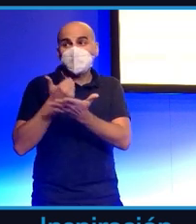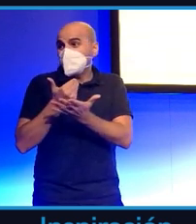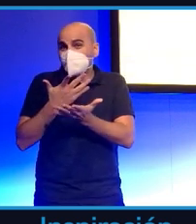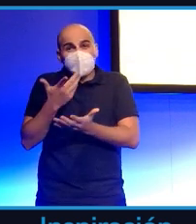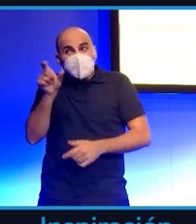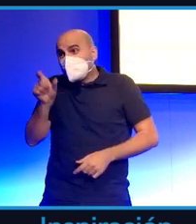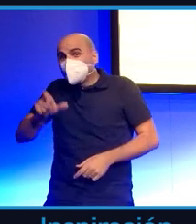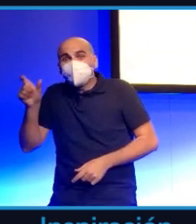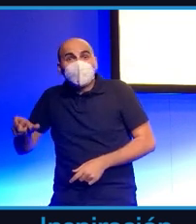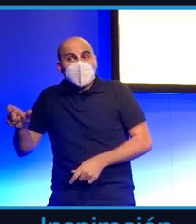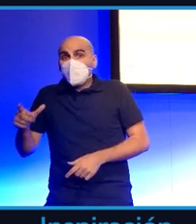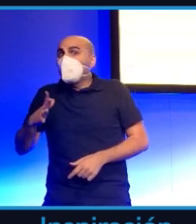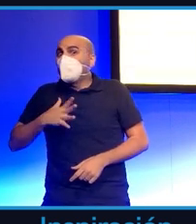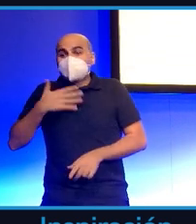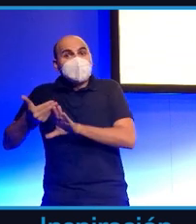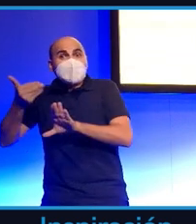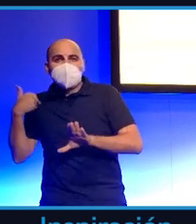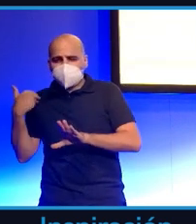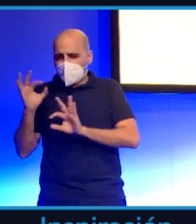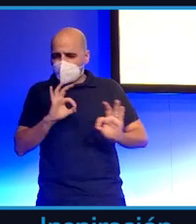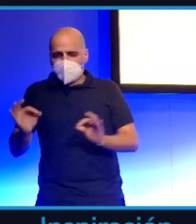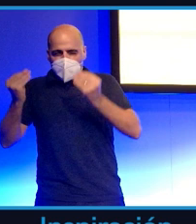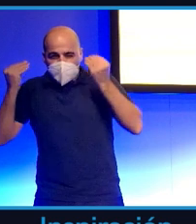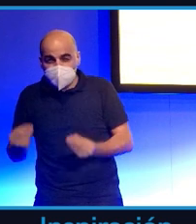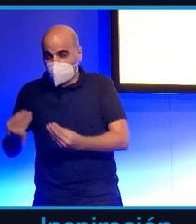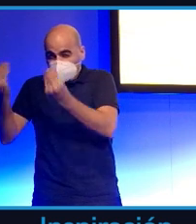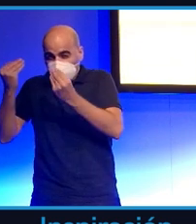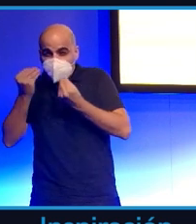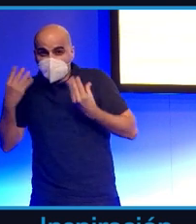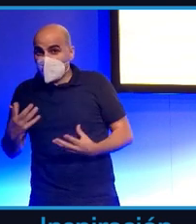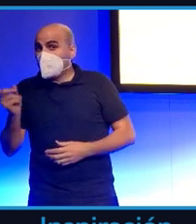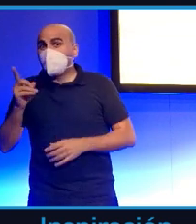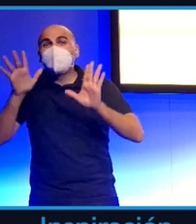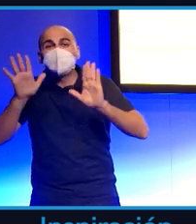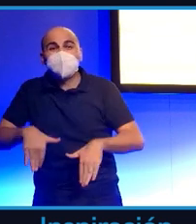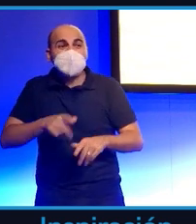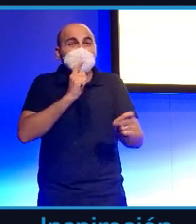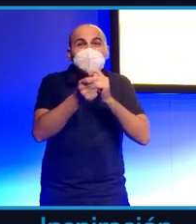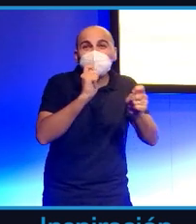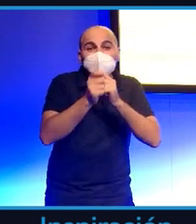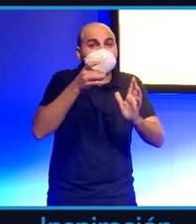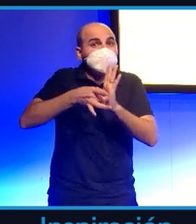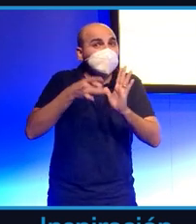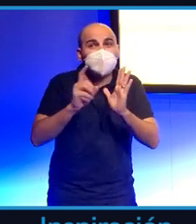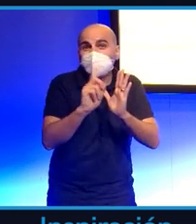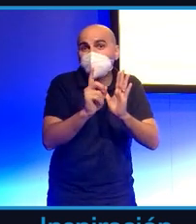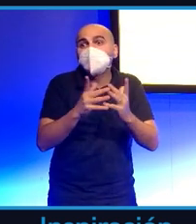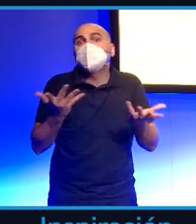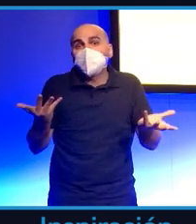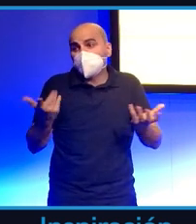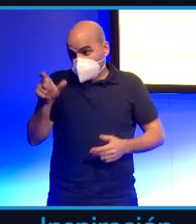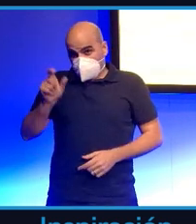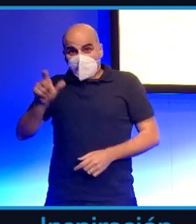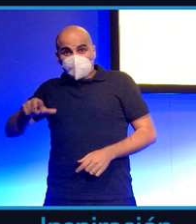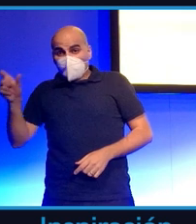adulterado el periodismo porque entre otras cosas esto puede sonar un poco raro pero gente que no sabía de verdad lo que era el periodismo ha